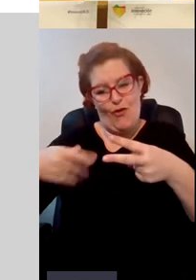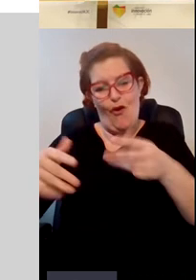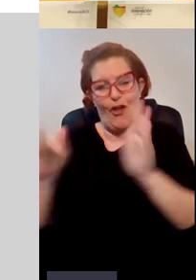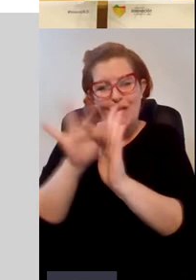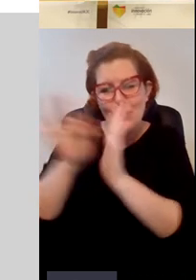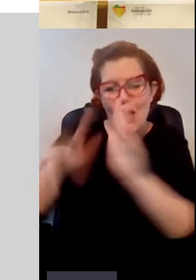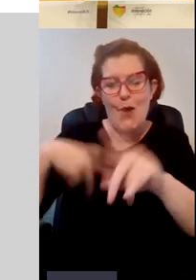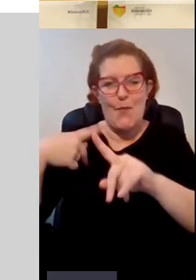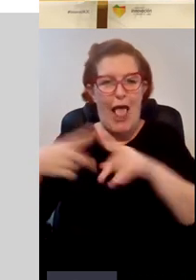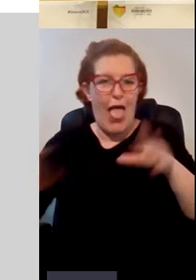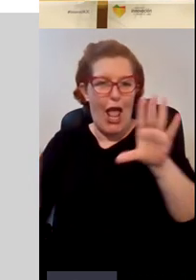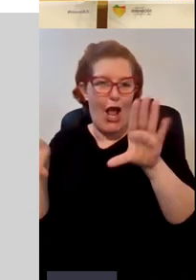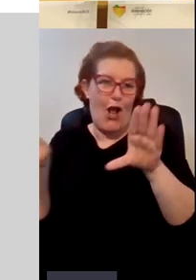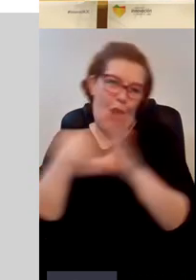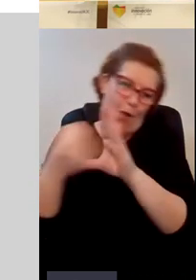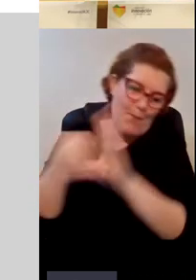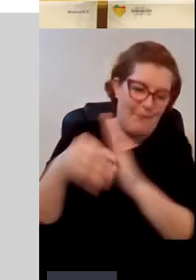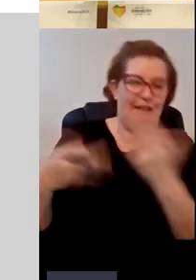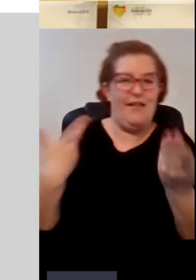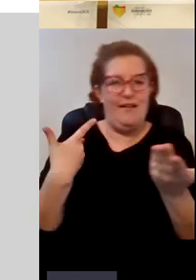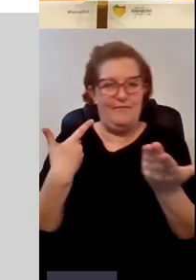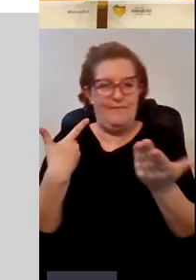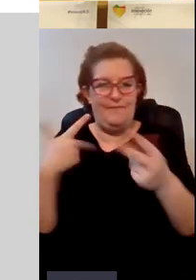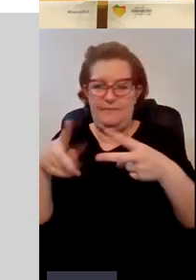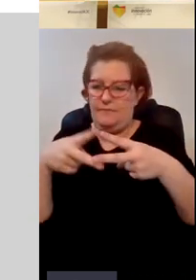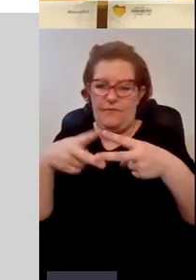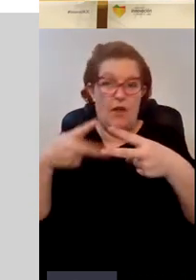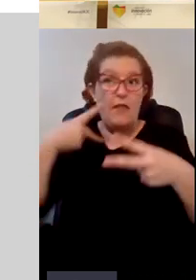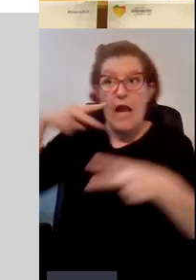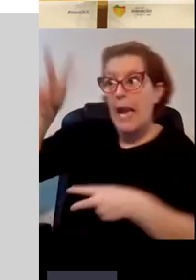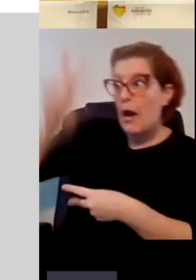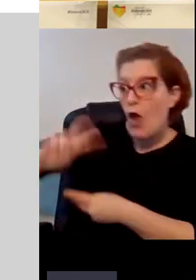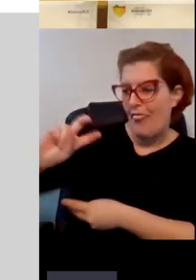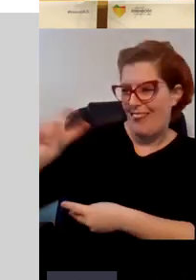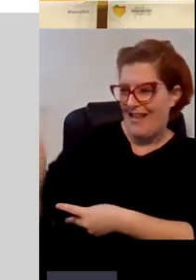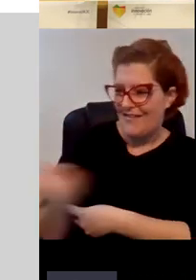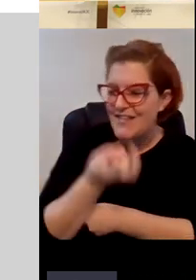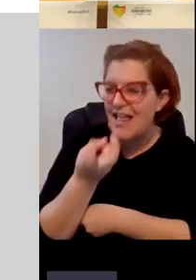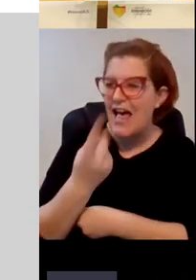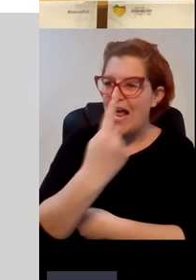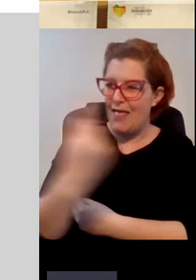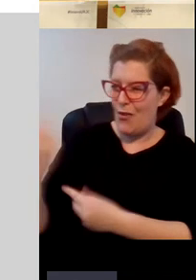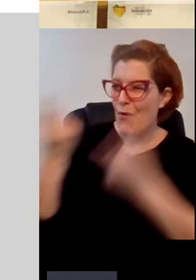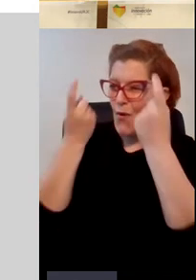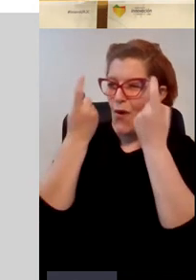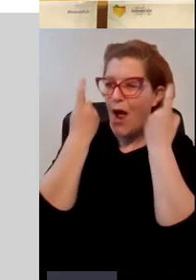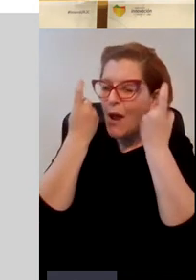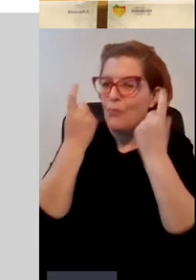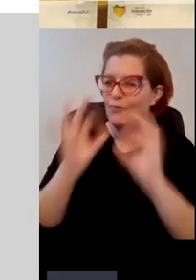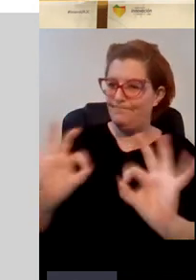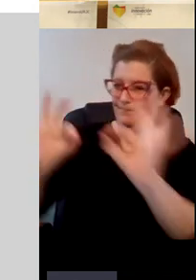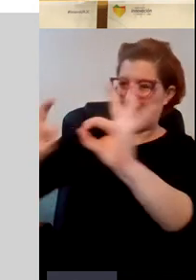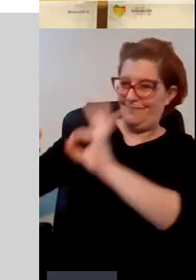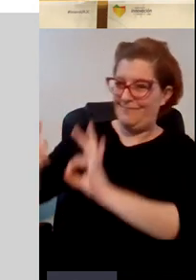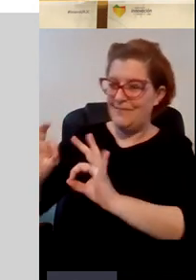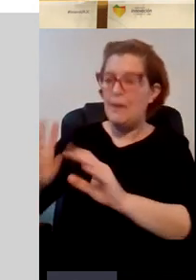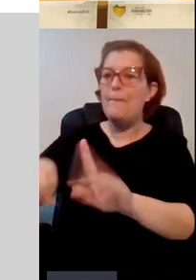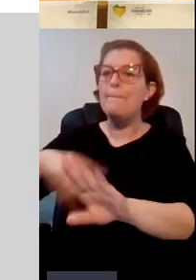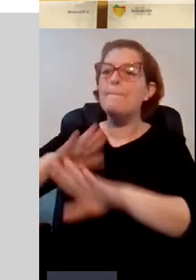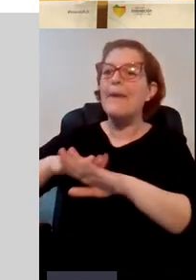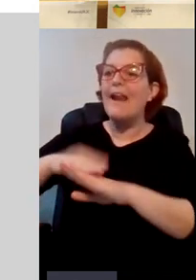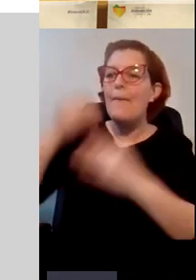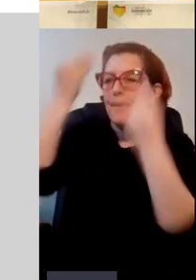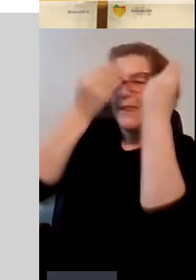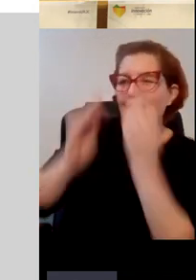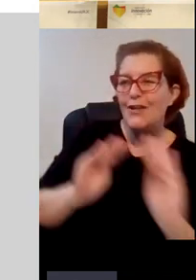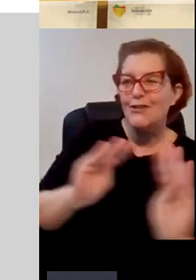reconocer la diversidad, la singularidad de cada estudiante, lo que nos permite pensar en las necesidades que